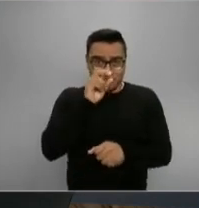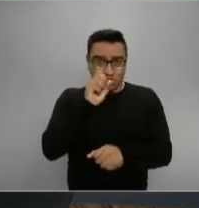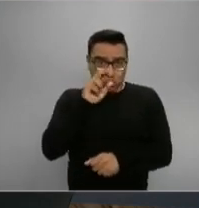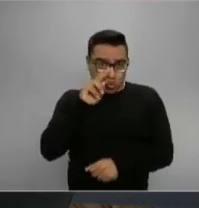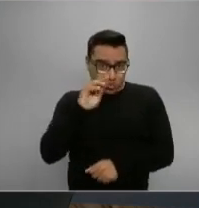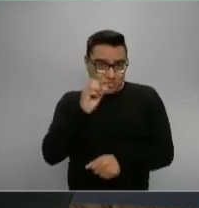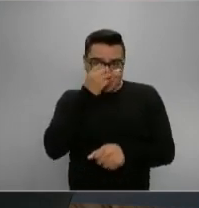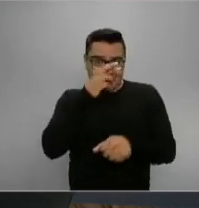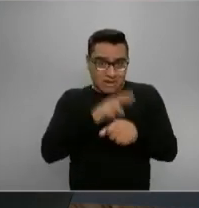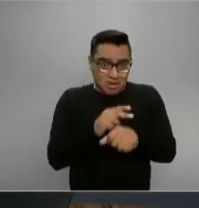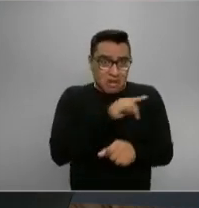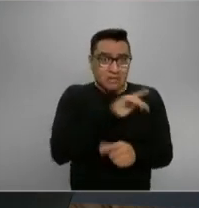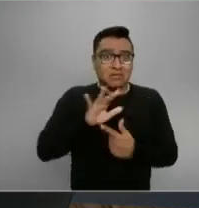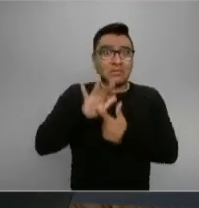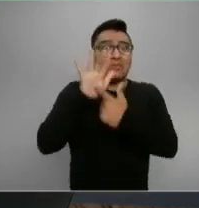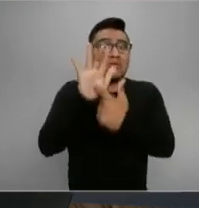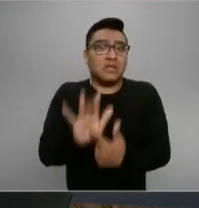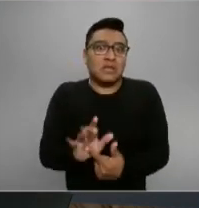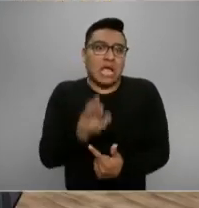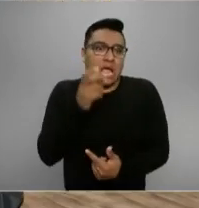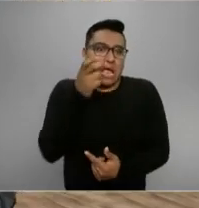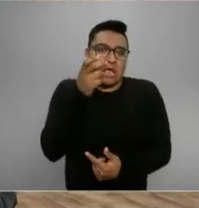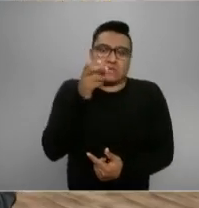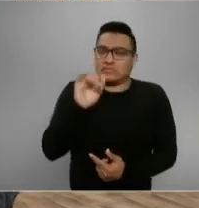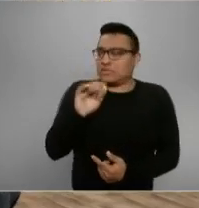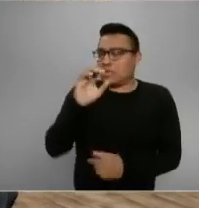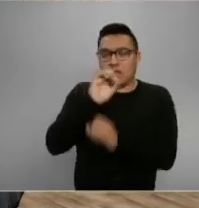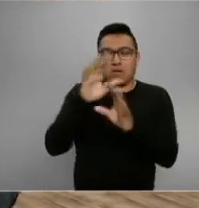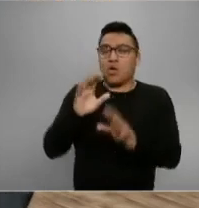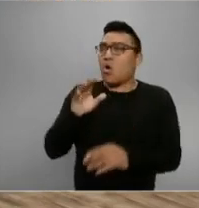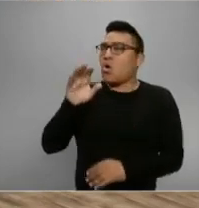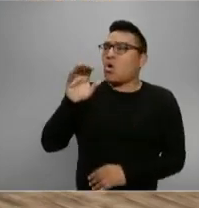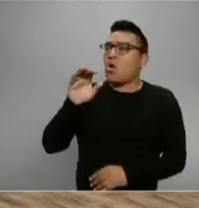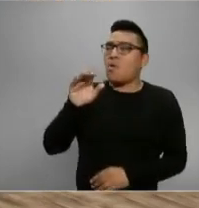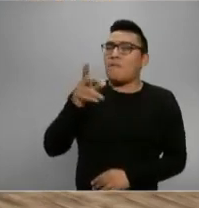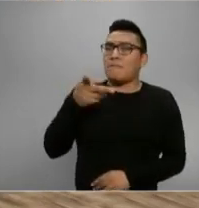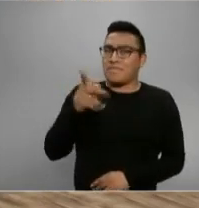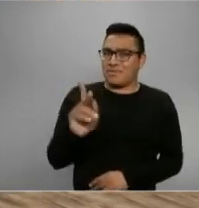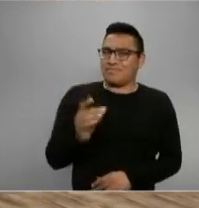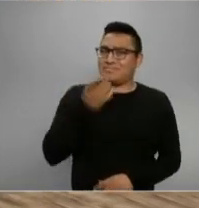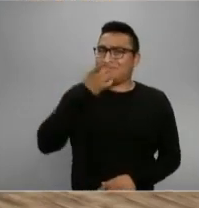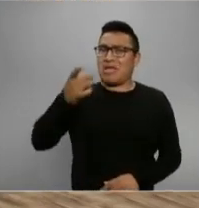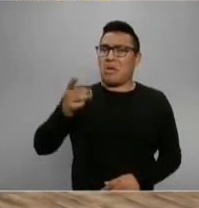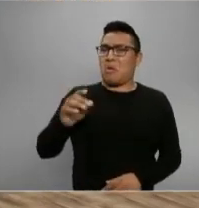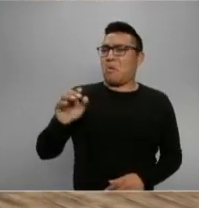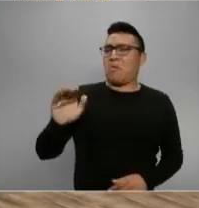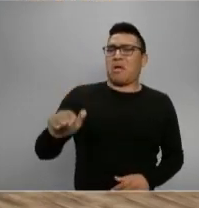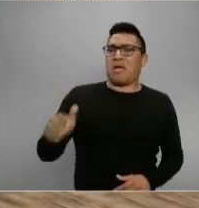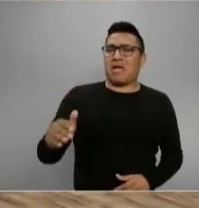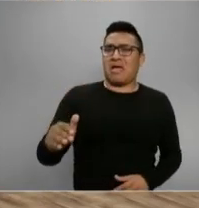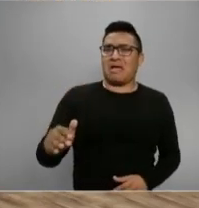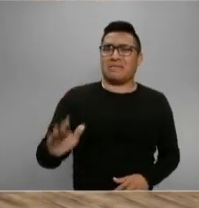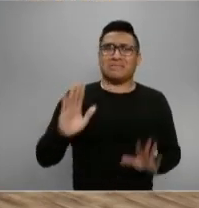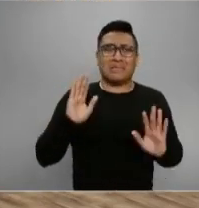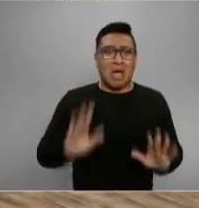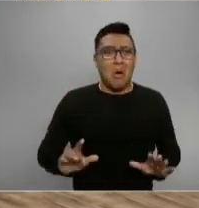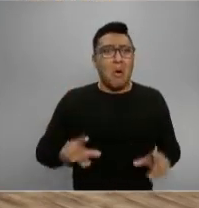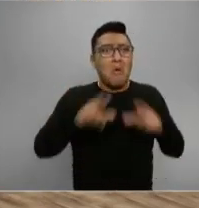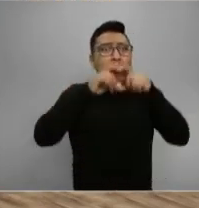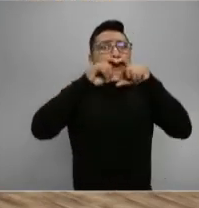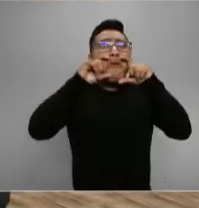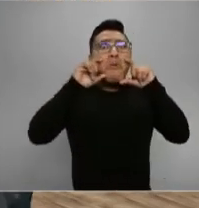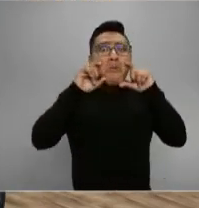Esa es la fuente. Claro, y luego solamente el periodista le dice, oiga, entonces ya están recomprando las